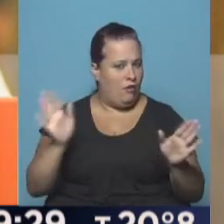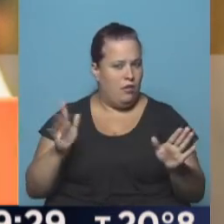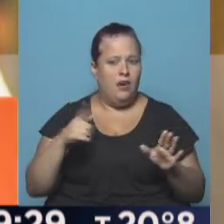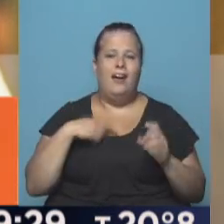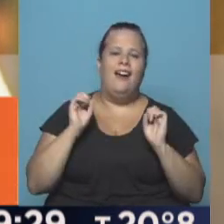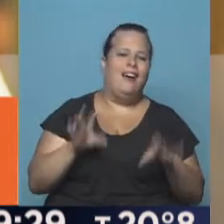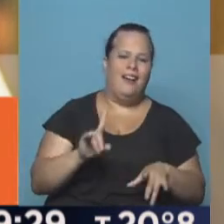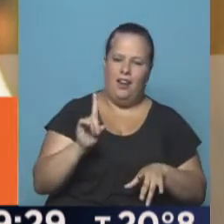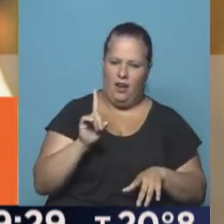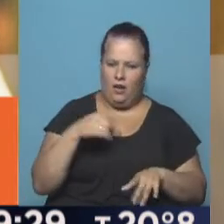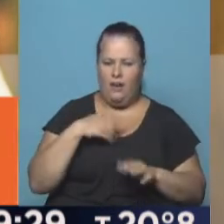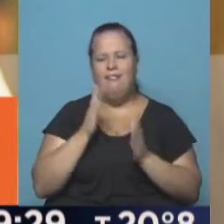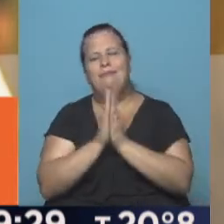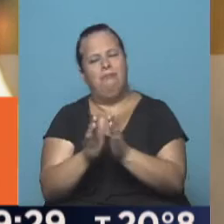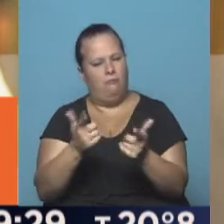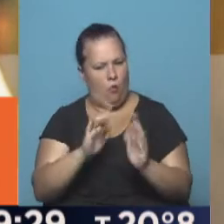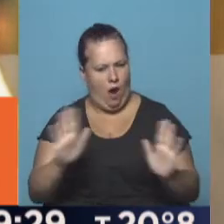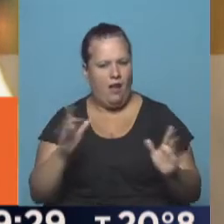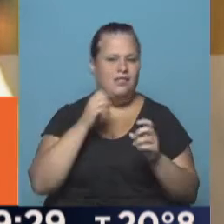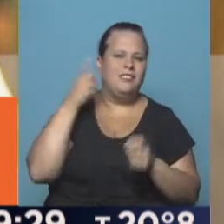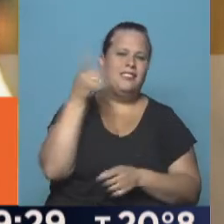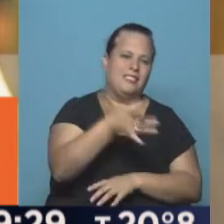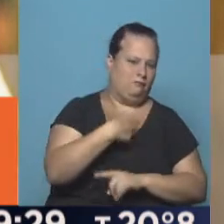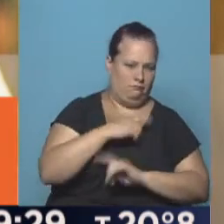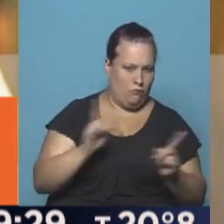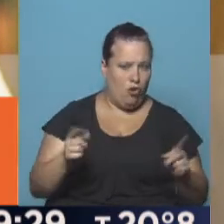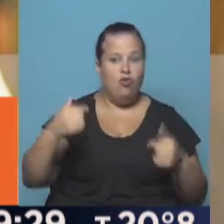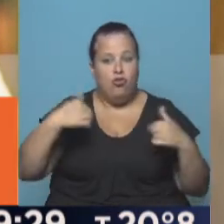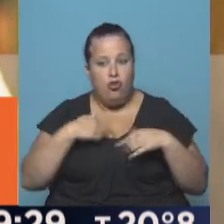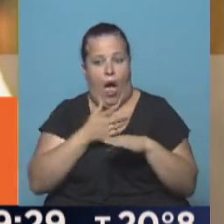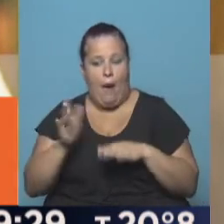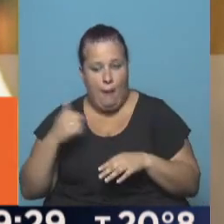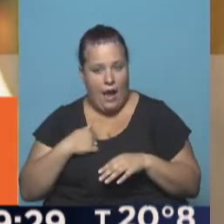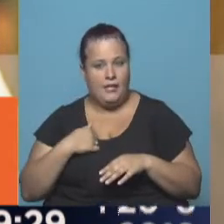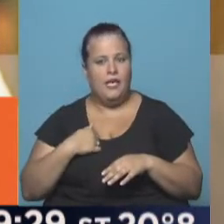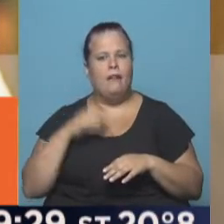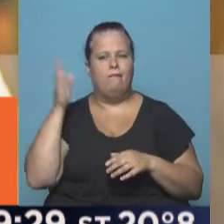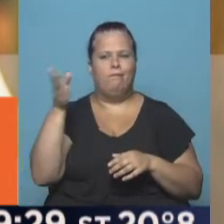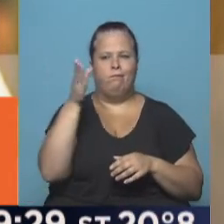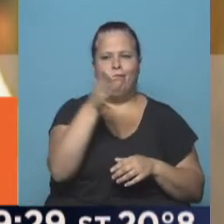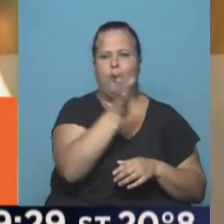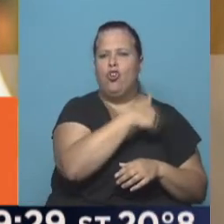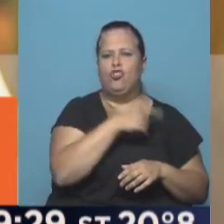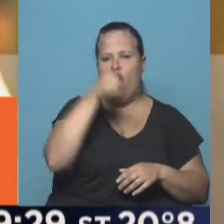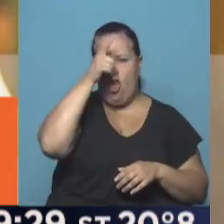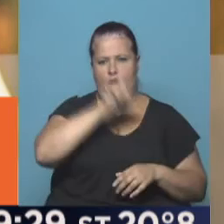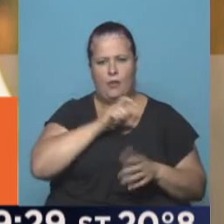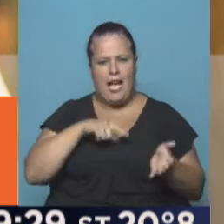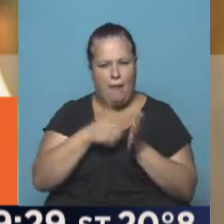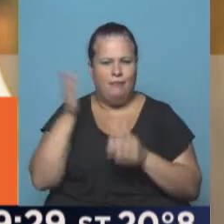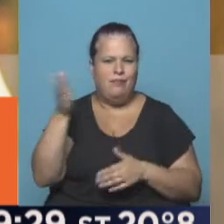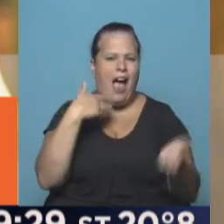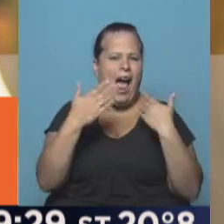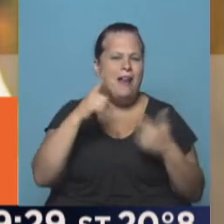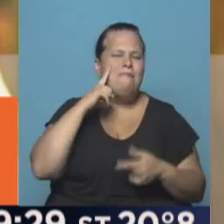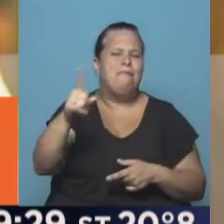vamos a tener ninguna contemplación sobre los actos de boicot. Yo, por otro lado, llevo recorridas prácticamente todas las comisarías de la ciudad, hablé con